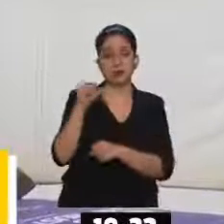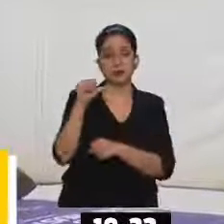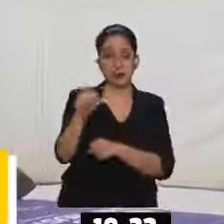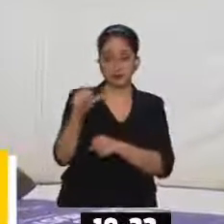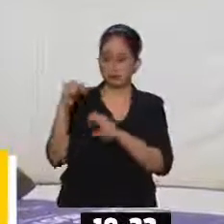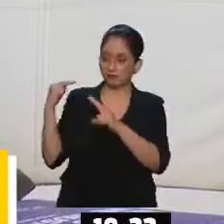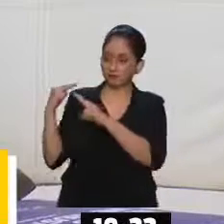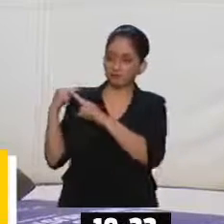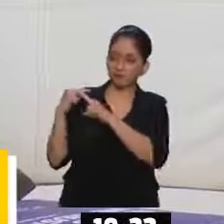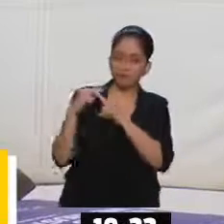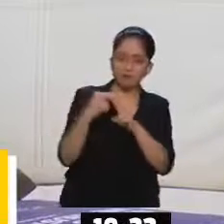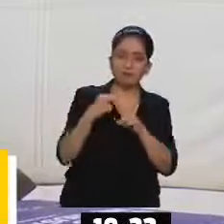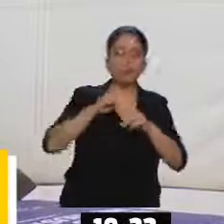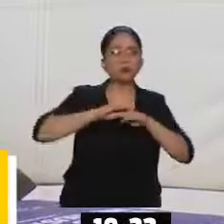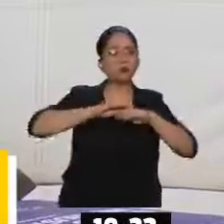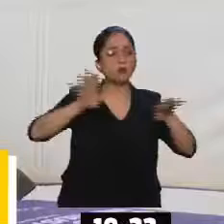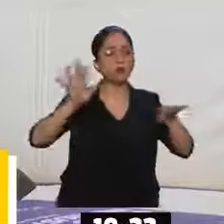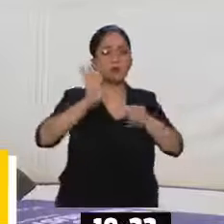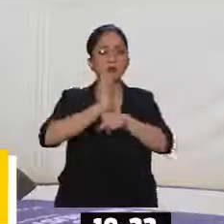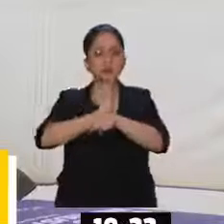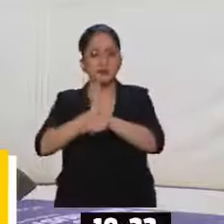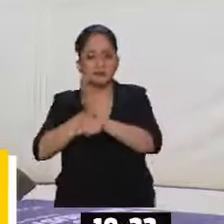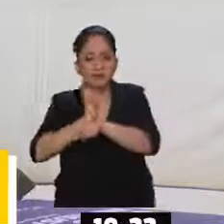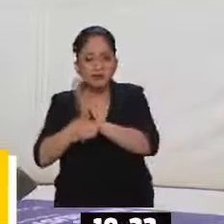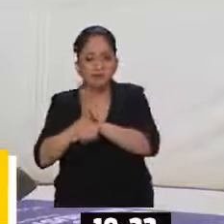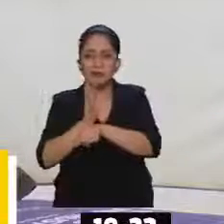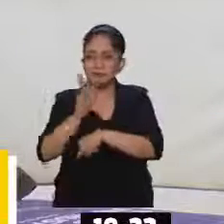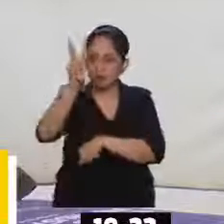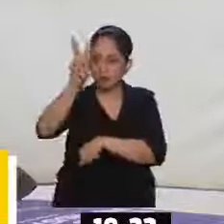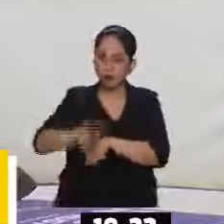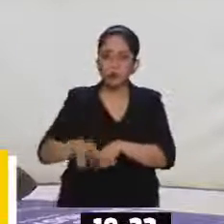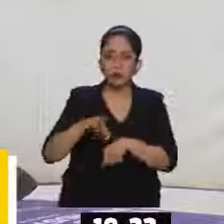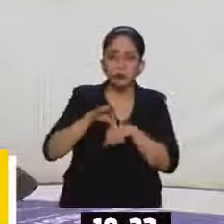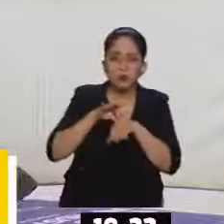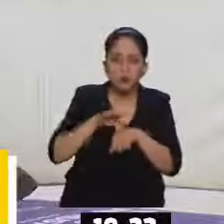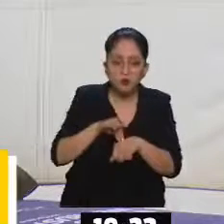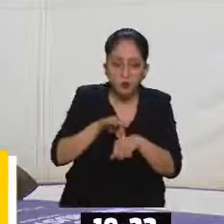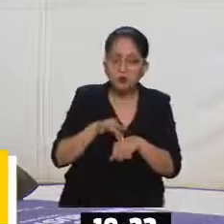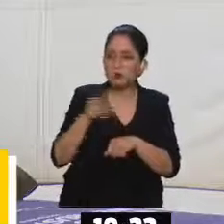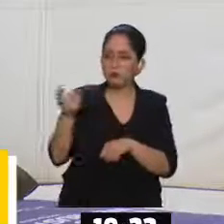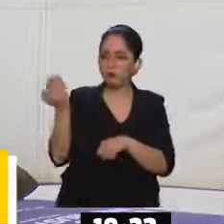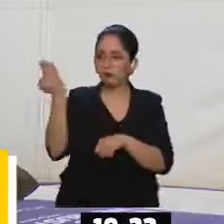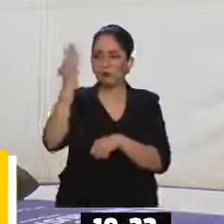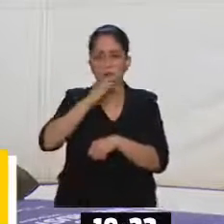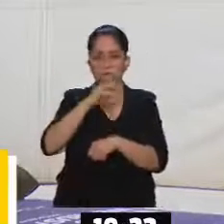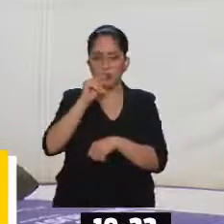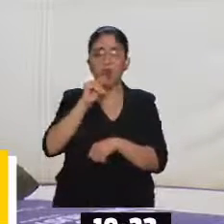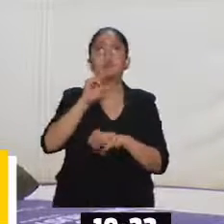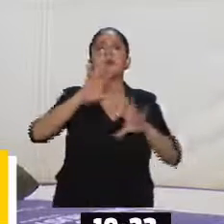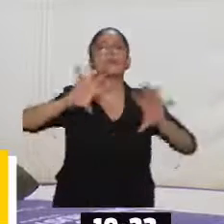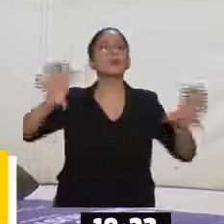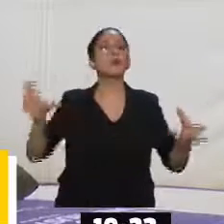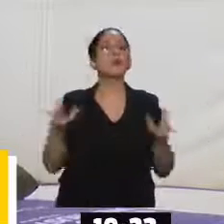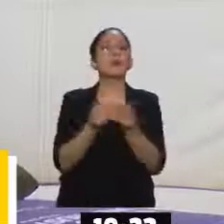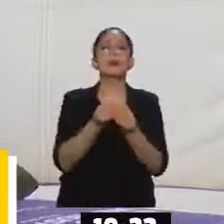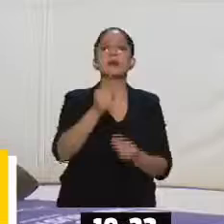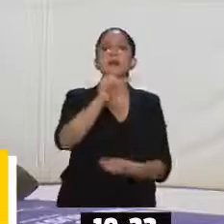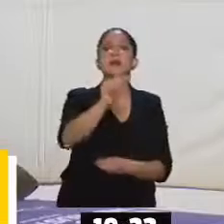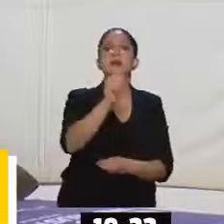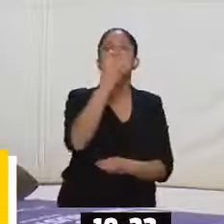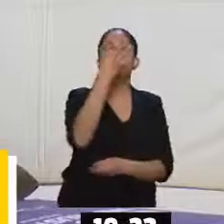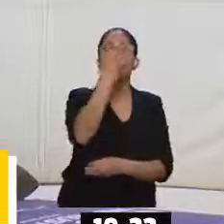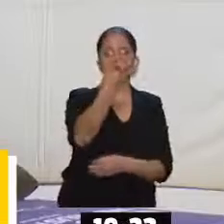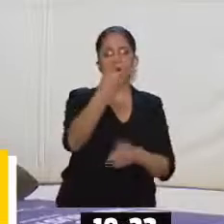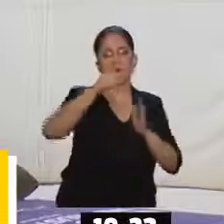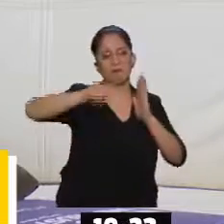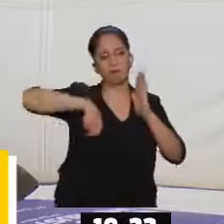para el cine de la realidad, la no ficción, el documental, películas, 74 películas producidas